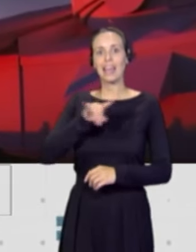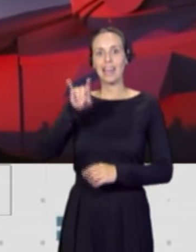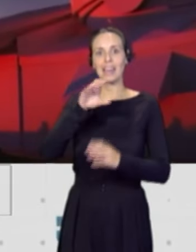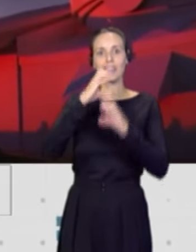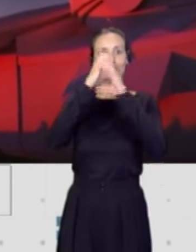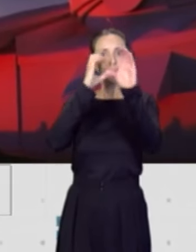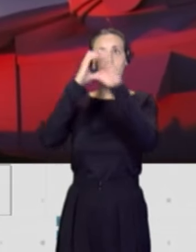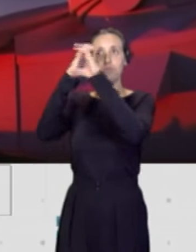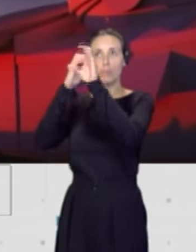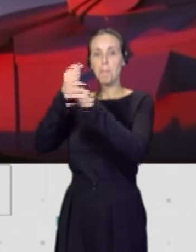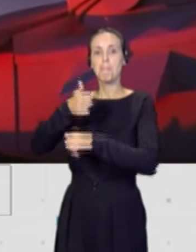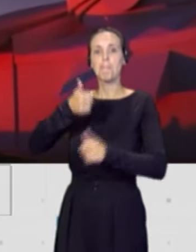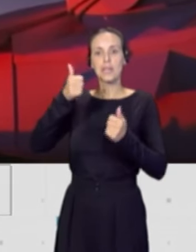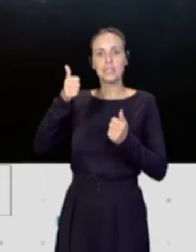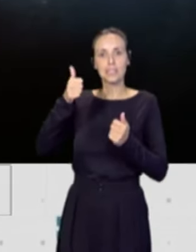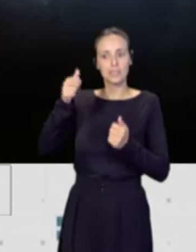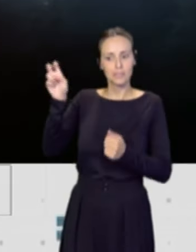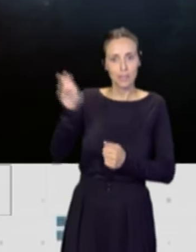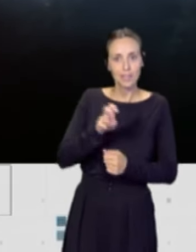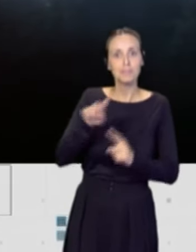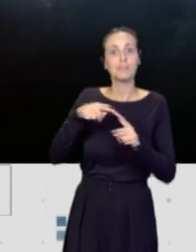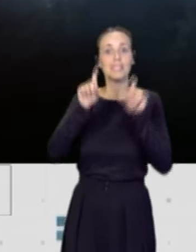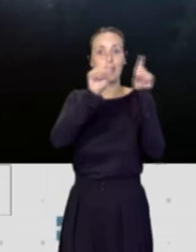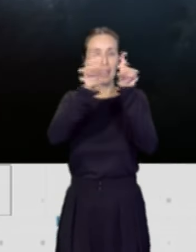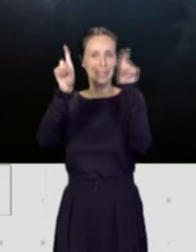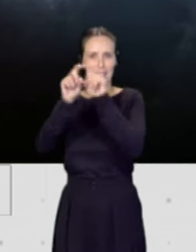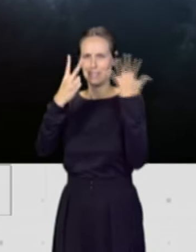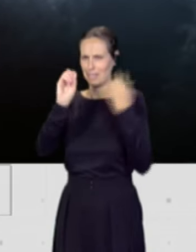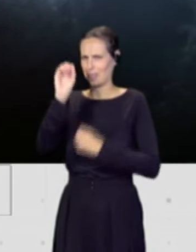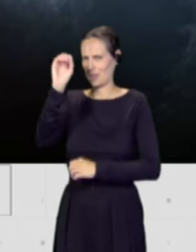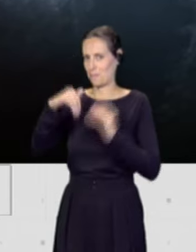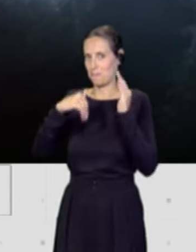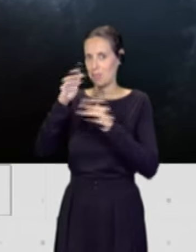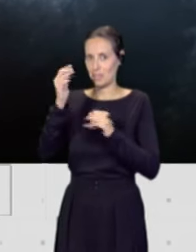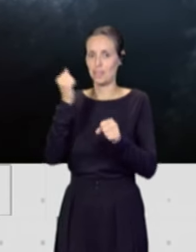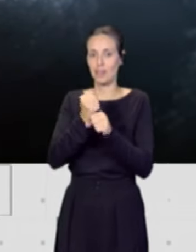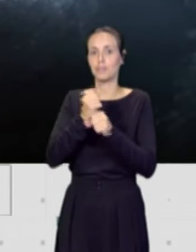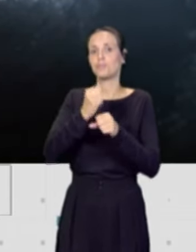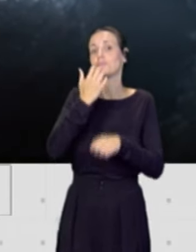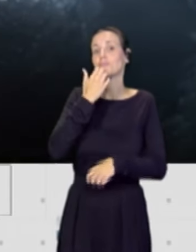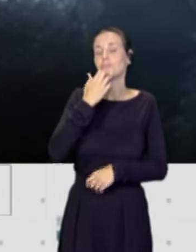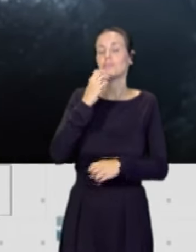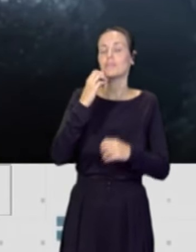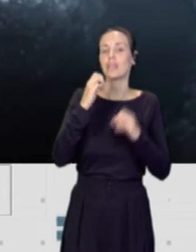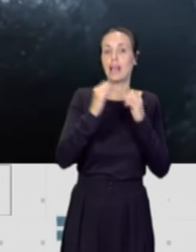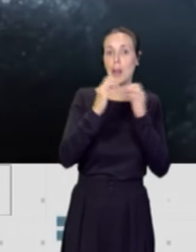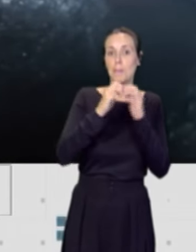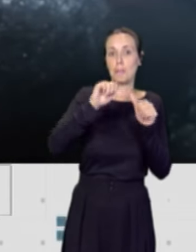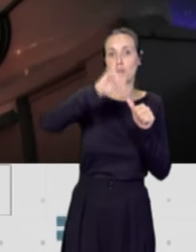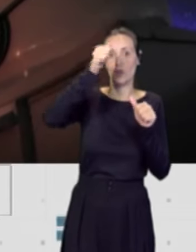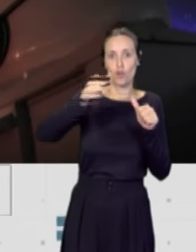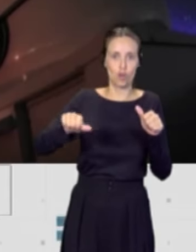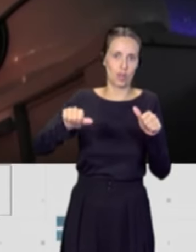70 entidades que operan en los observatorios, que son únicos, el de La Palma, el Rock de los Muchachos y el de Izaña,